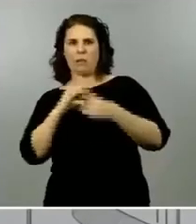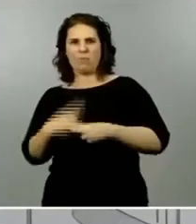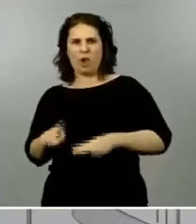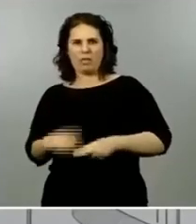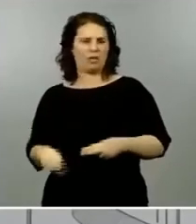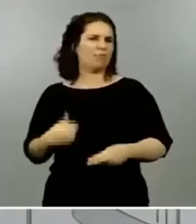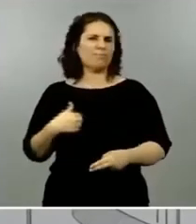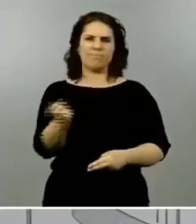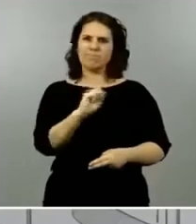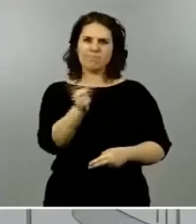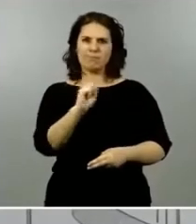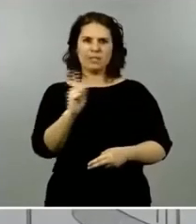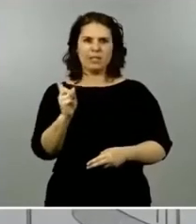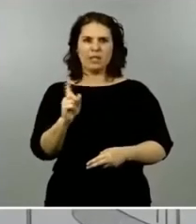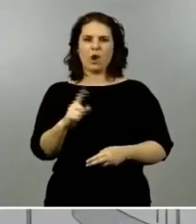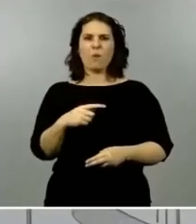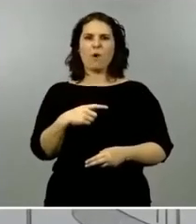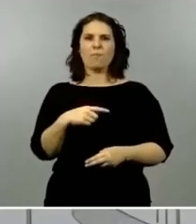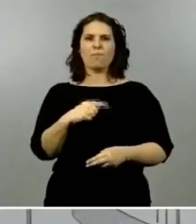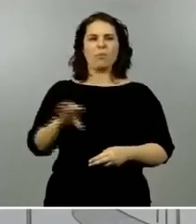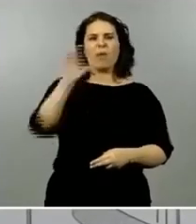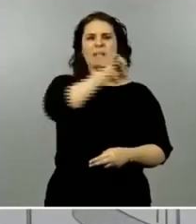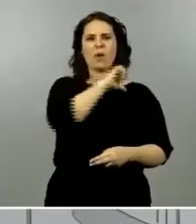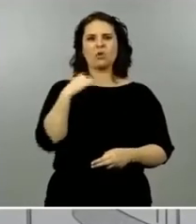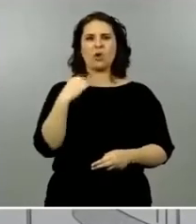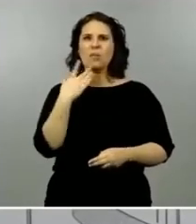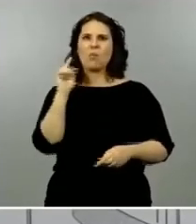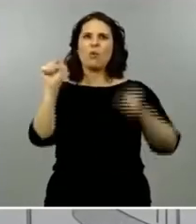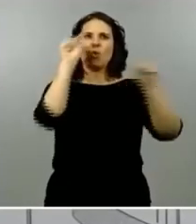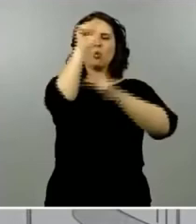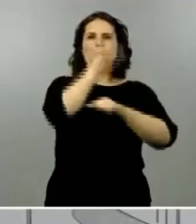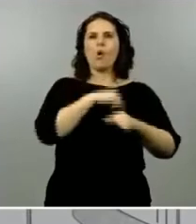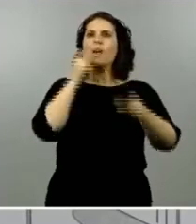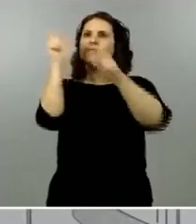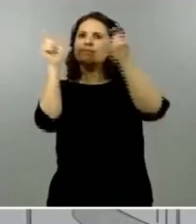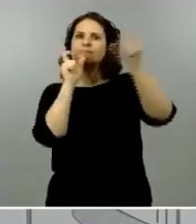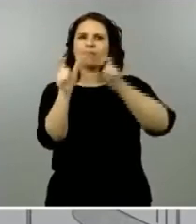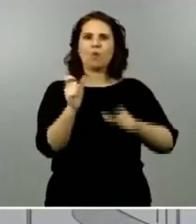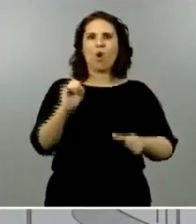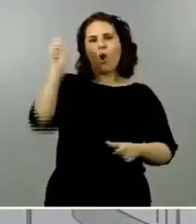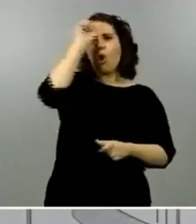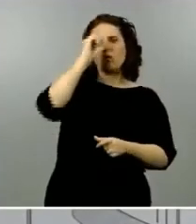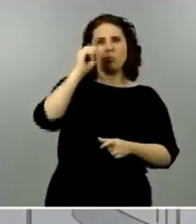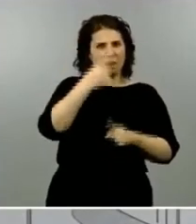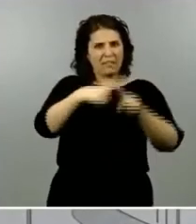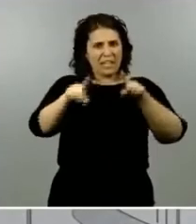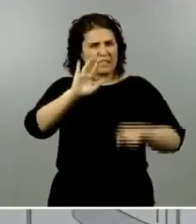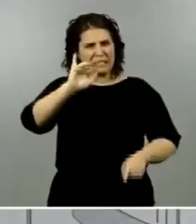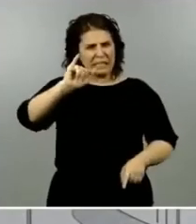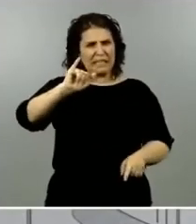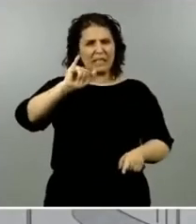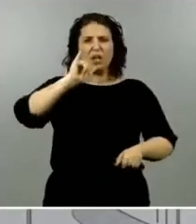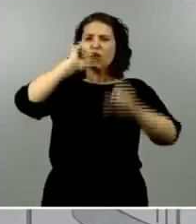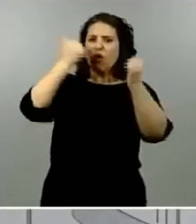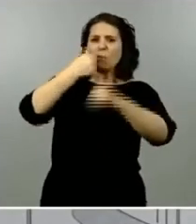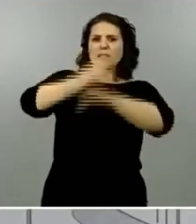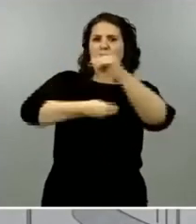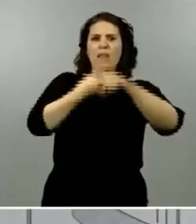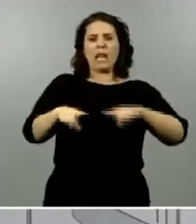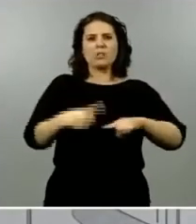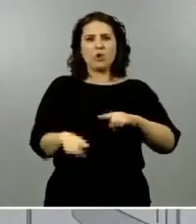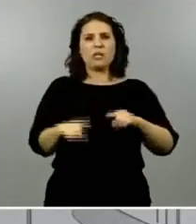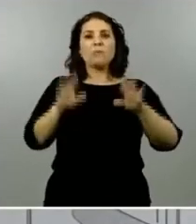ninguna diatriba con las comunidades autónomas aunque pudiéramos tener pareceres distintos sobre la manera de hacer una cosa o la otra creo que